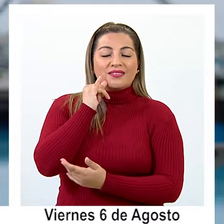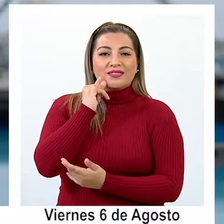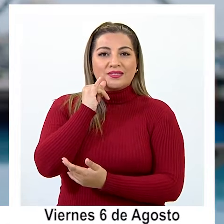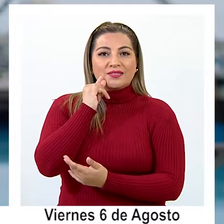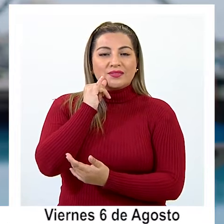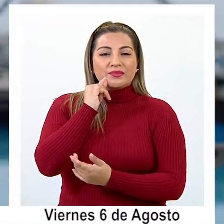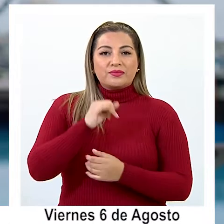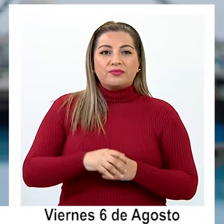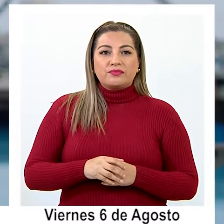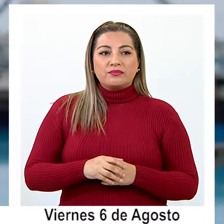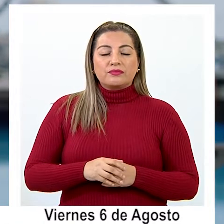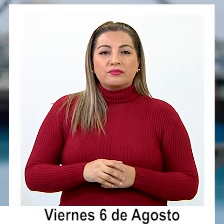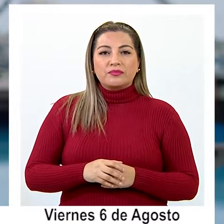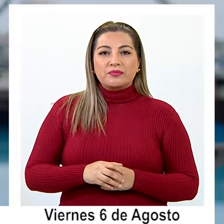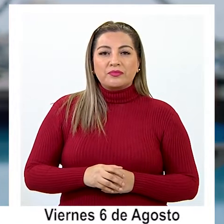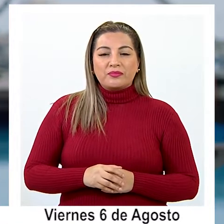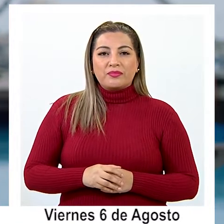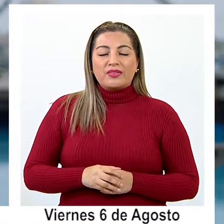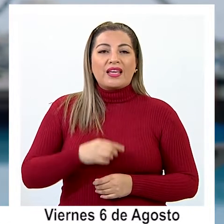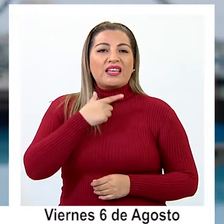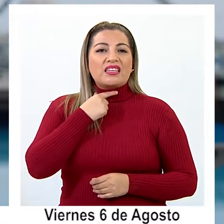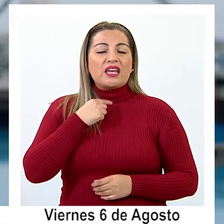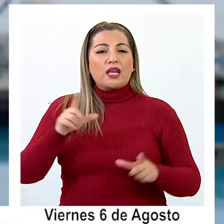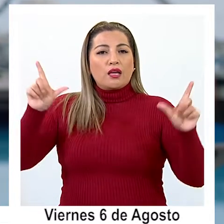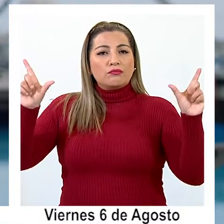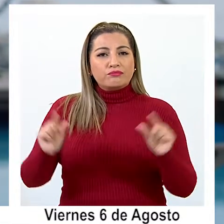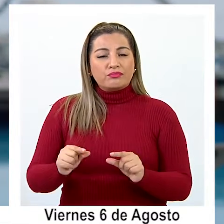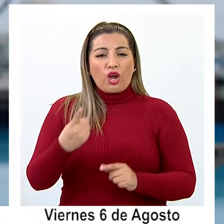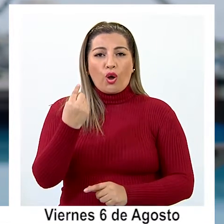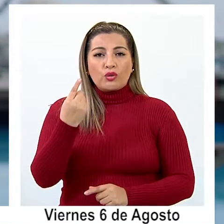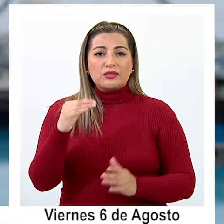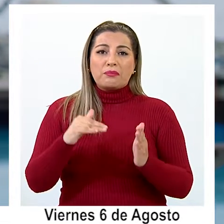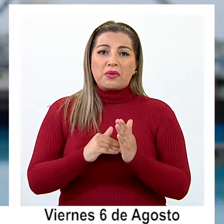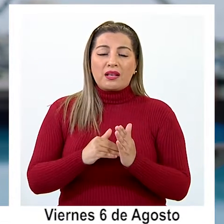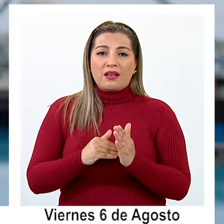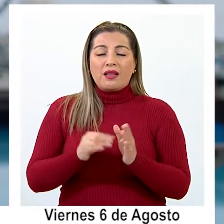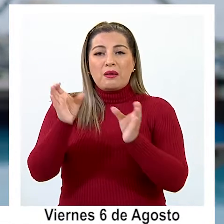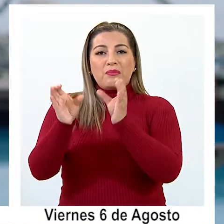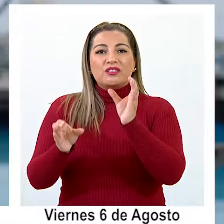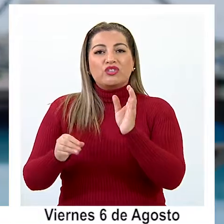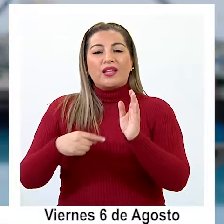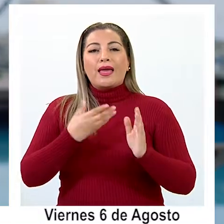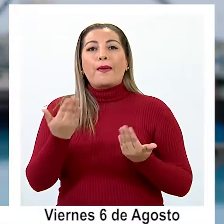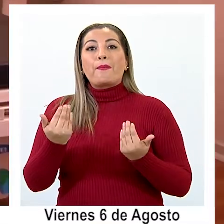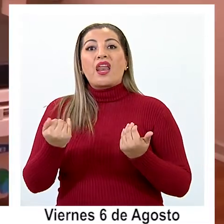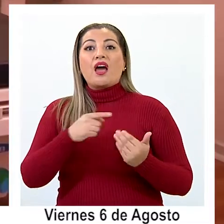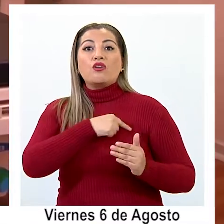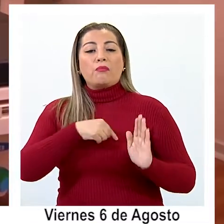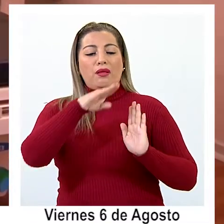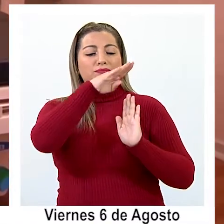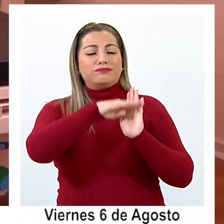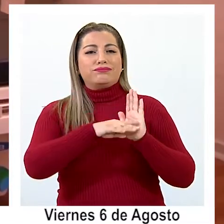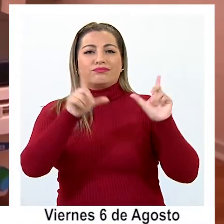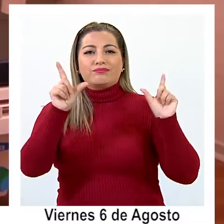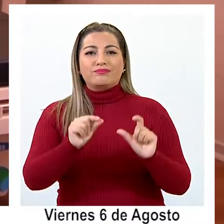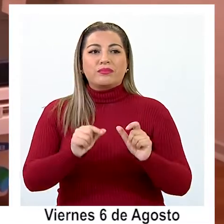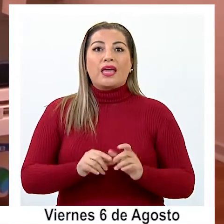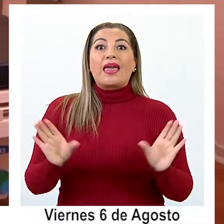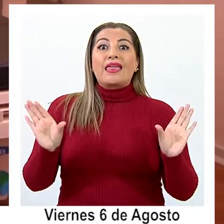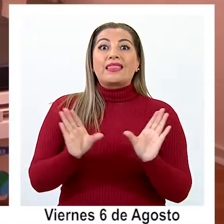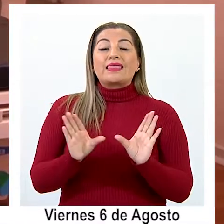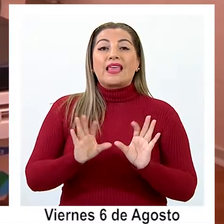y que pensamos reducir prácticamente en once mil personas la lista de espera. Serán diez